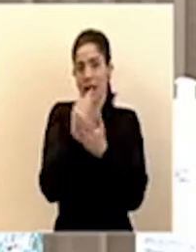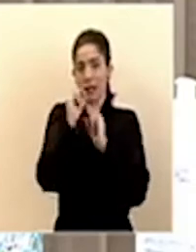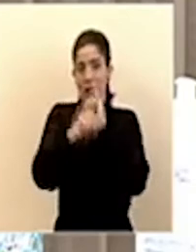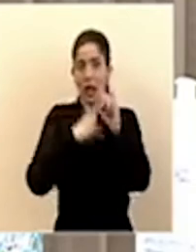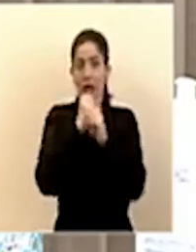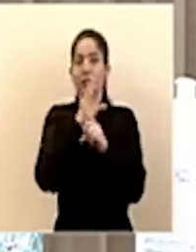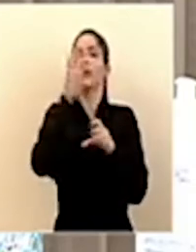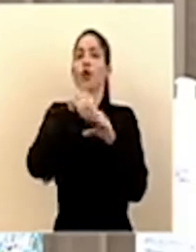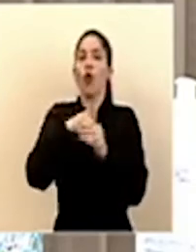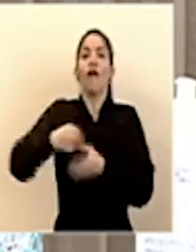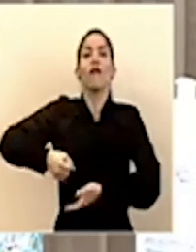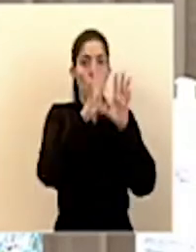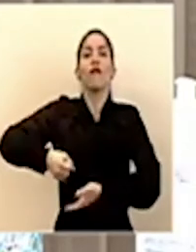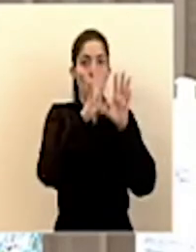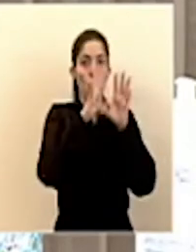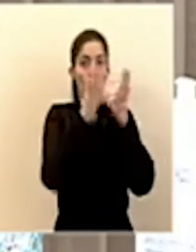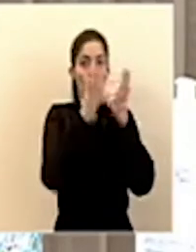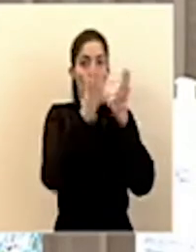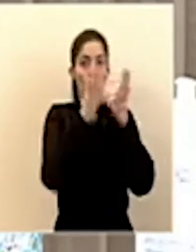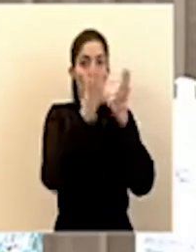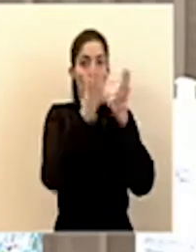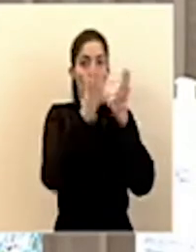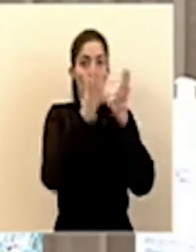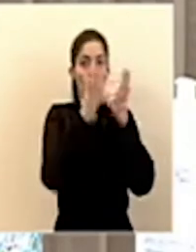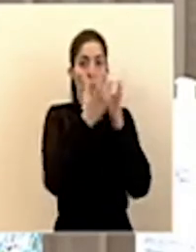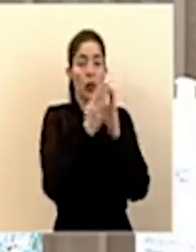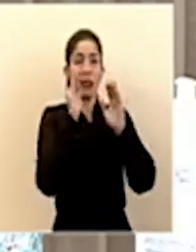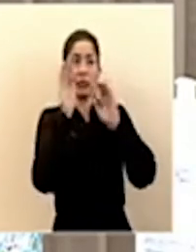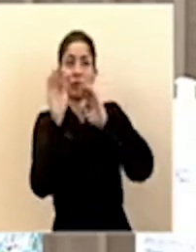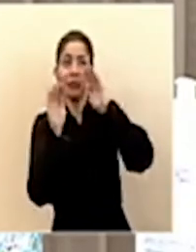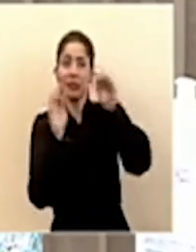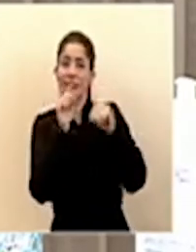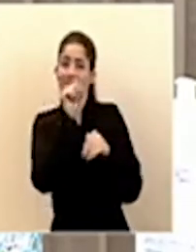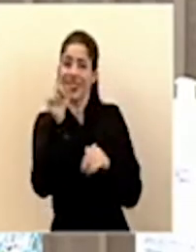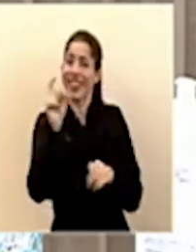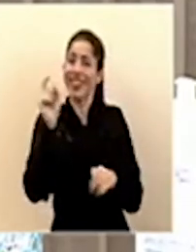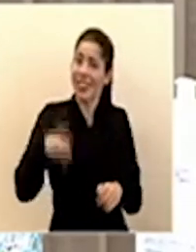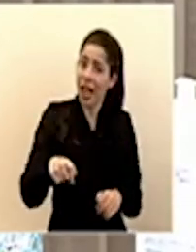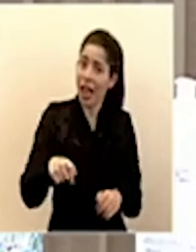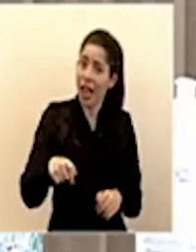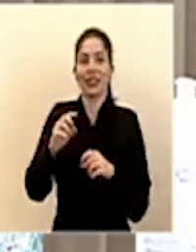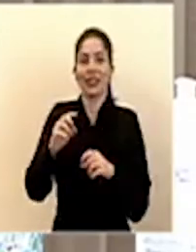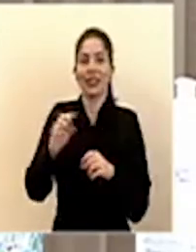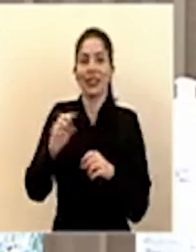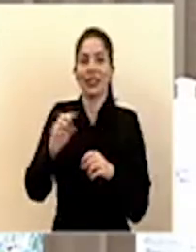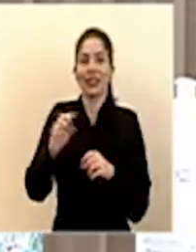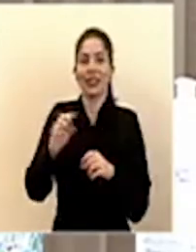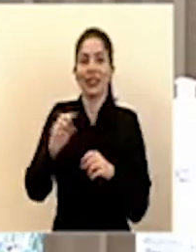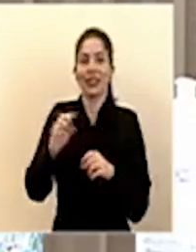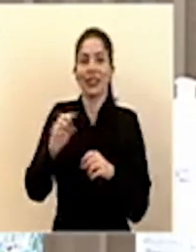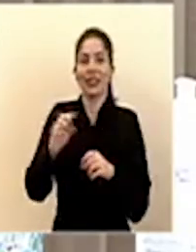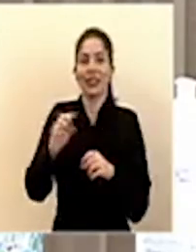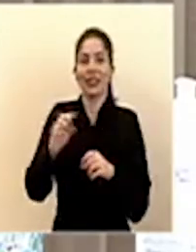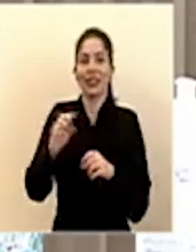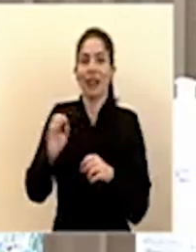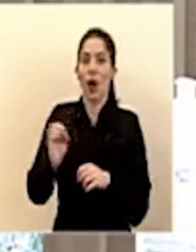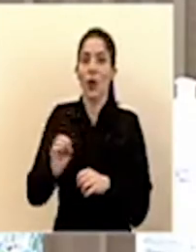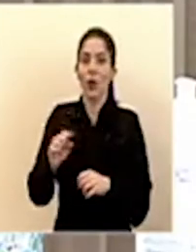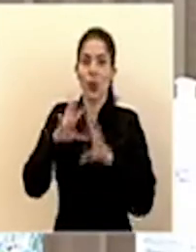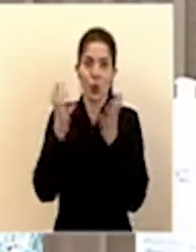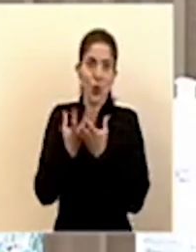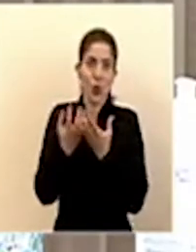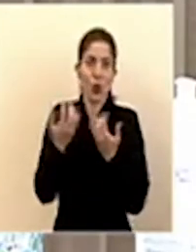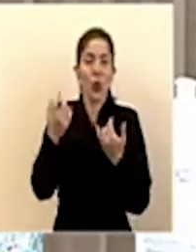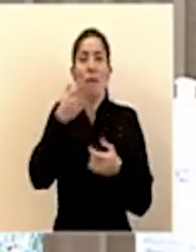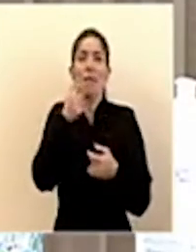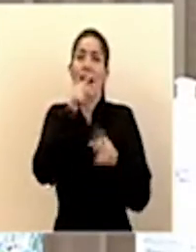incluyendo el Fondo Monetario y el Banco Mundial, diciendo que debería haber, por las razones extraordinarias que vive el mundo, una readecuación